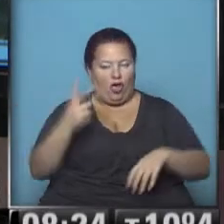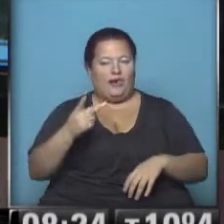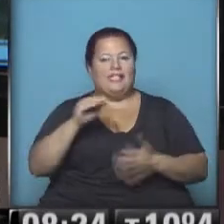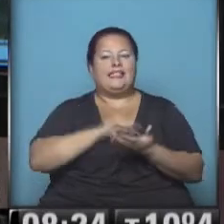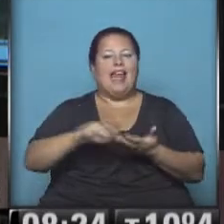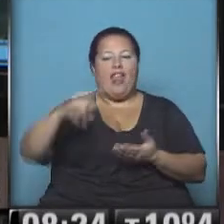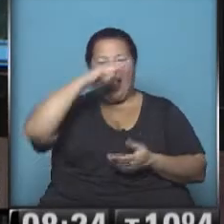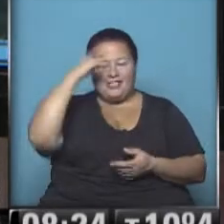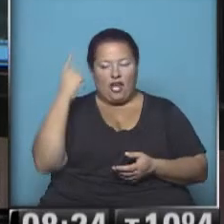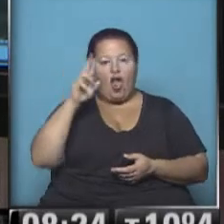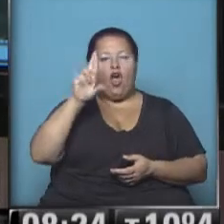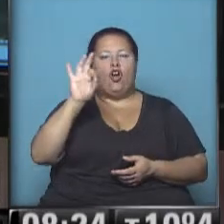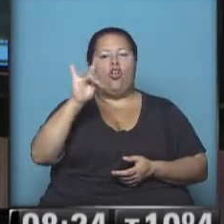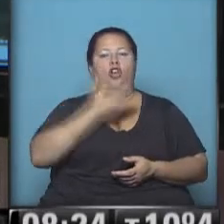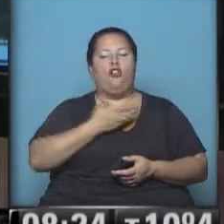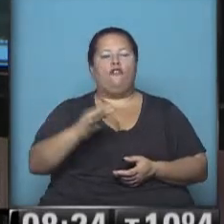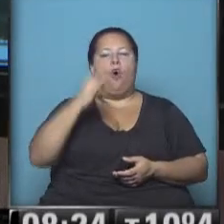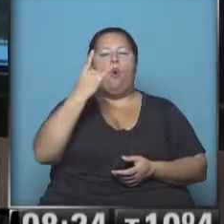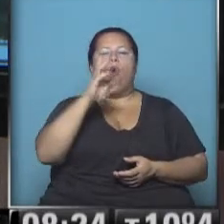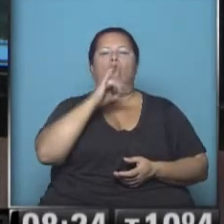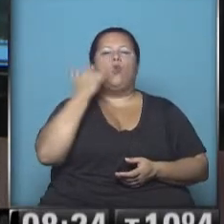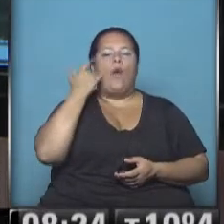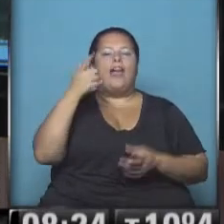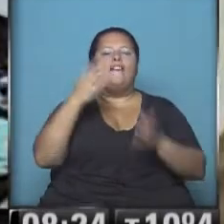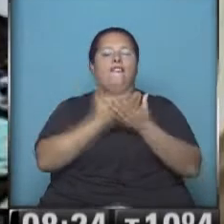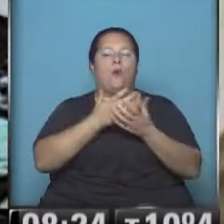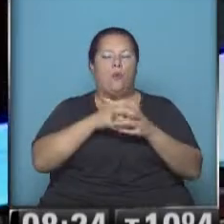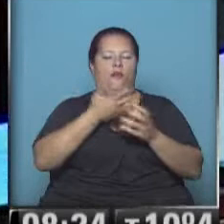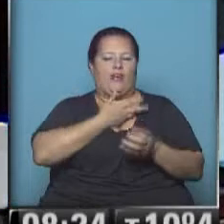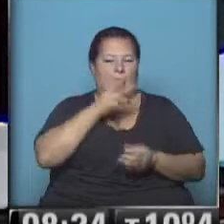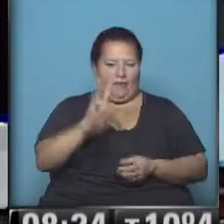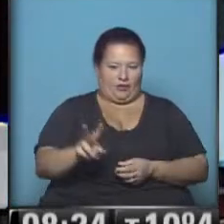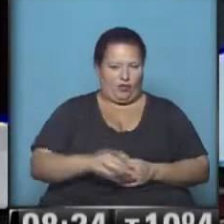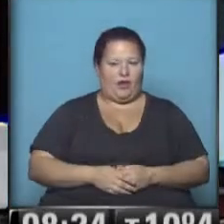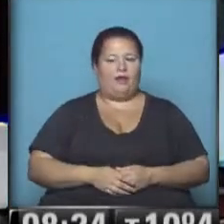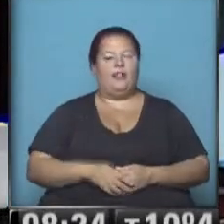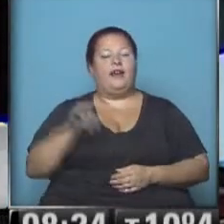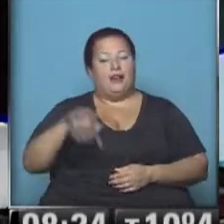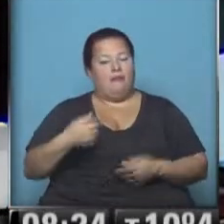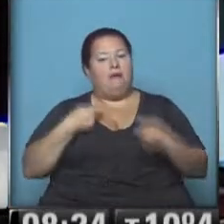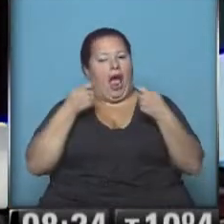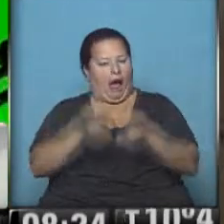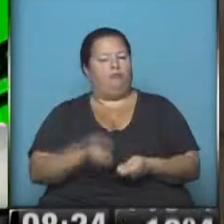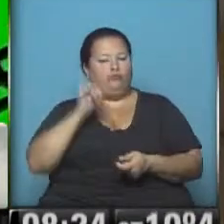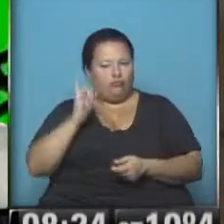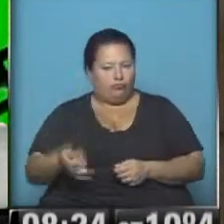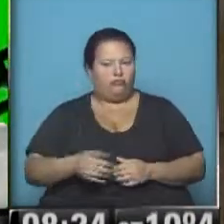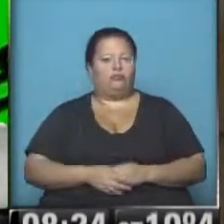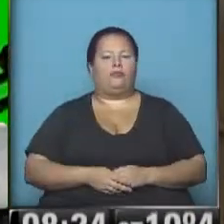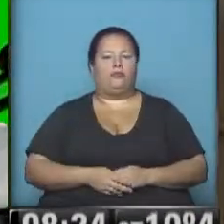senador nacional Rodolfo Urtubey, por el Frente para la Victoria. La presentación la vamos a acompañar porque se fue